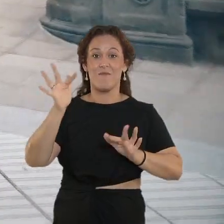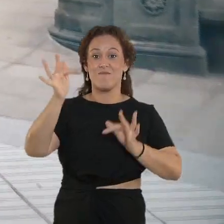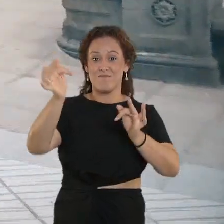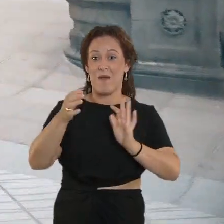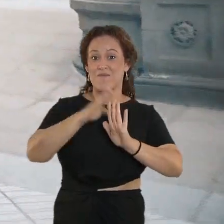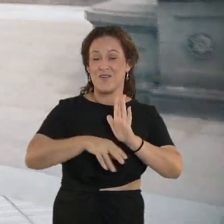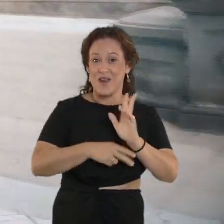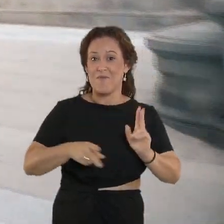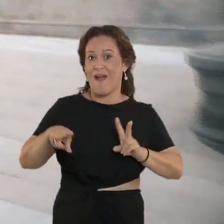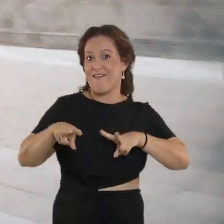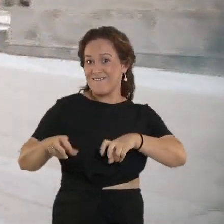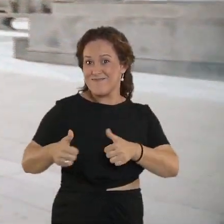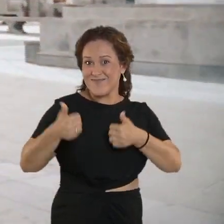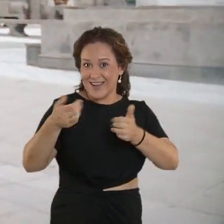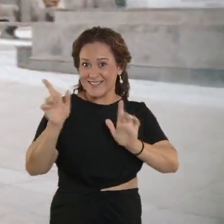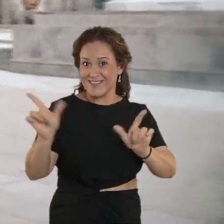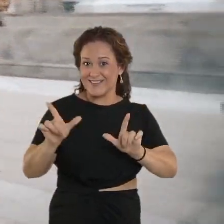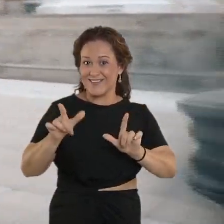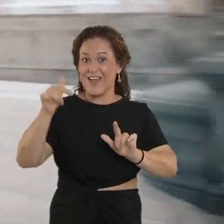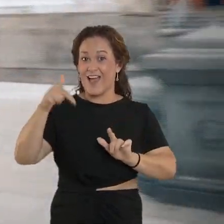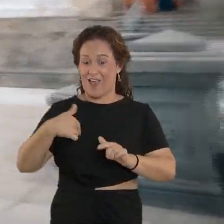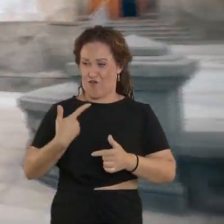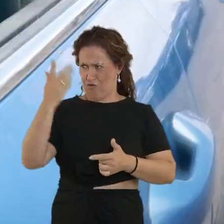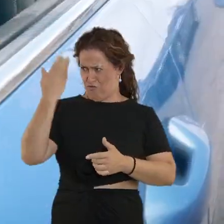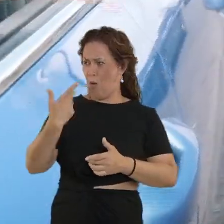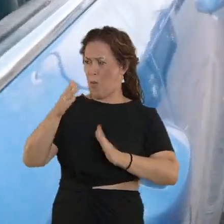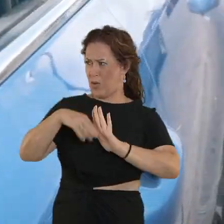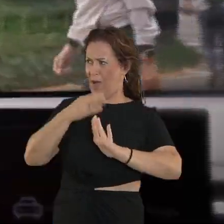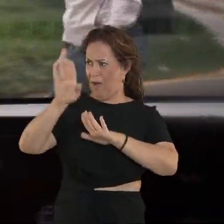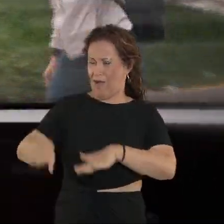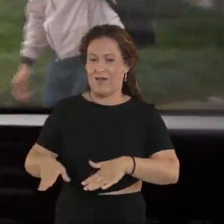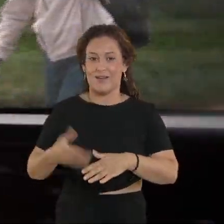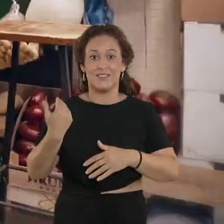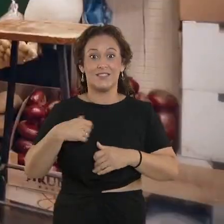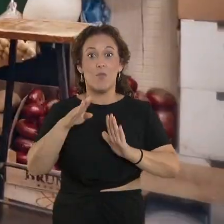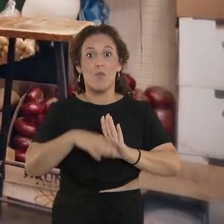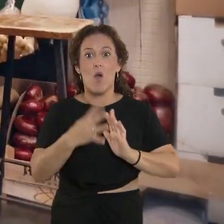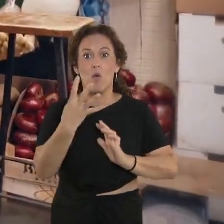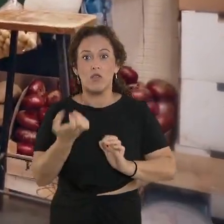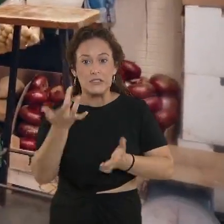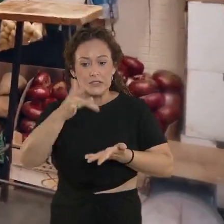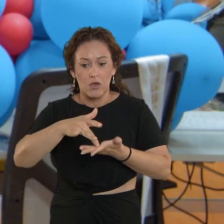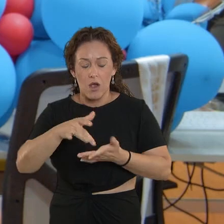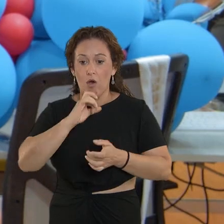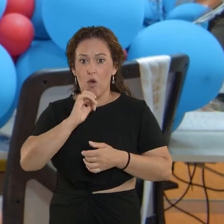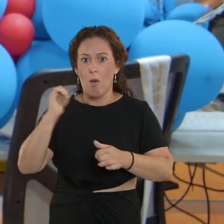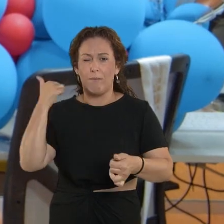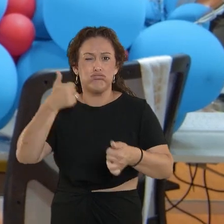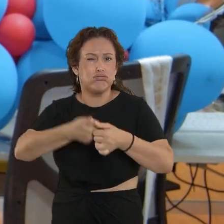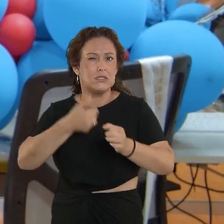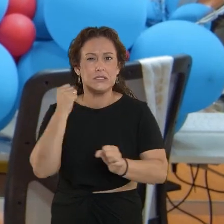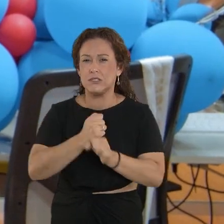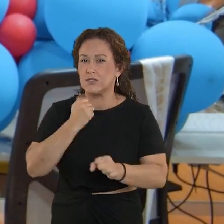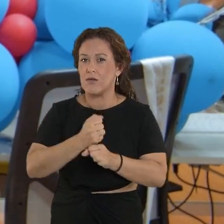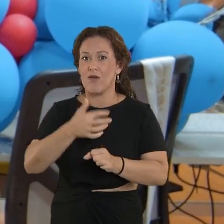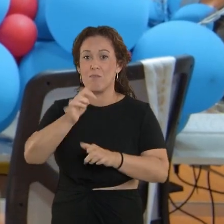del formato más novelero de la televisión. Aquí uno y no me escondo. A 400 programas se ha llegado, lo primero, con muchísimo trabajo, escuchando